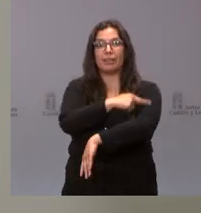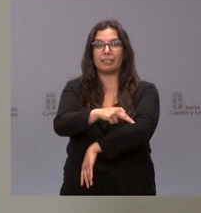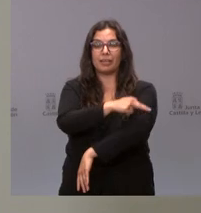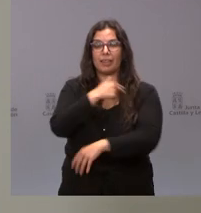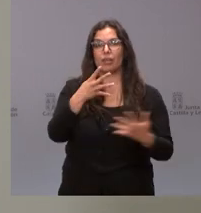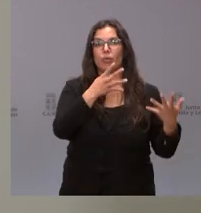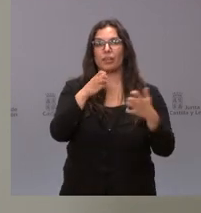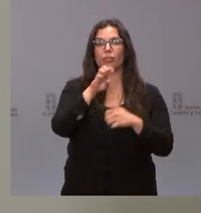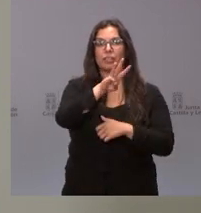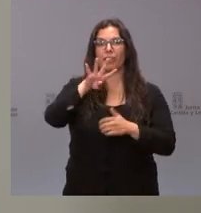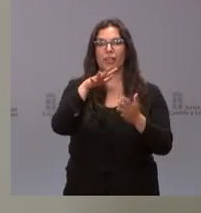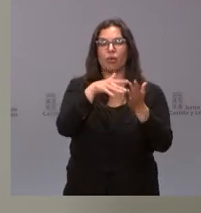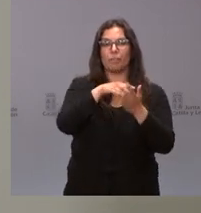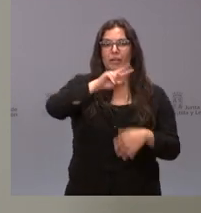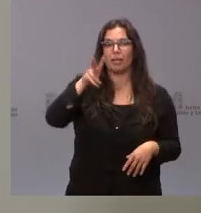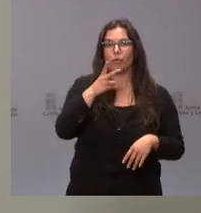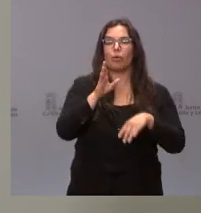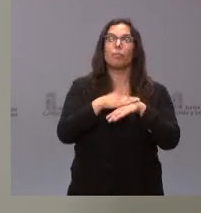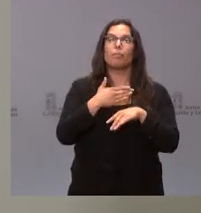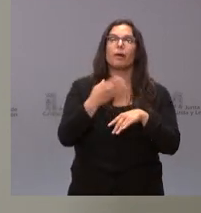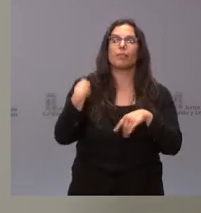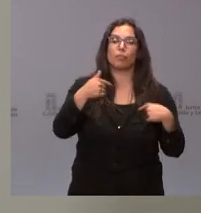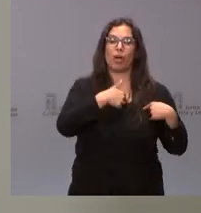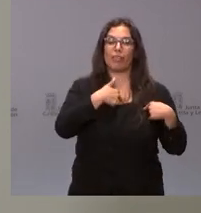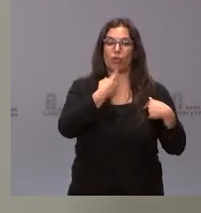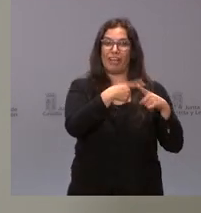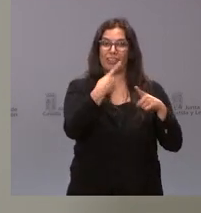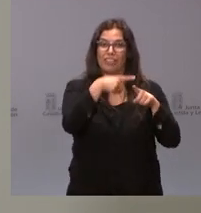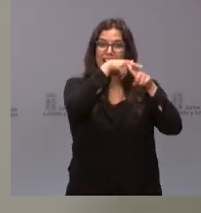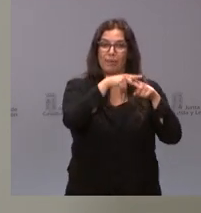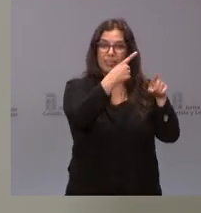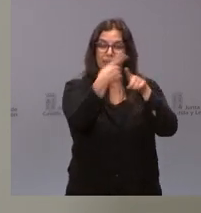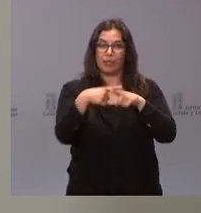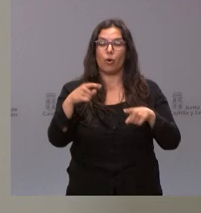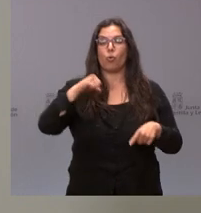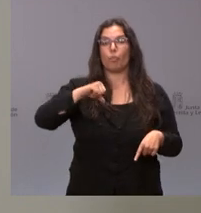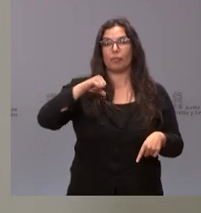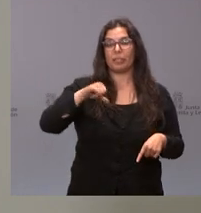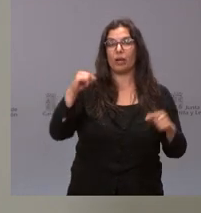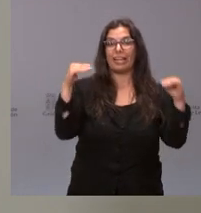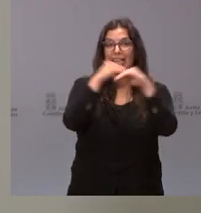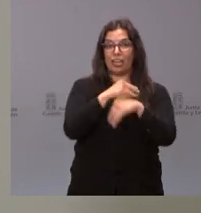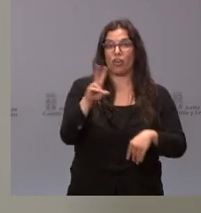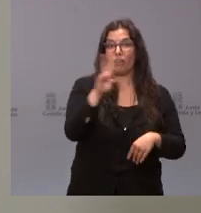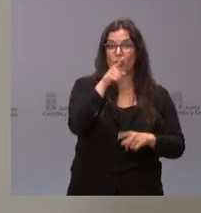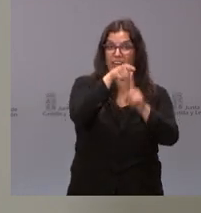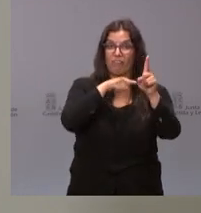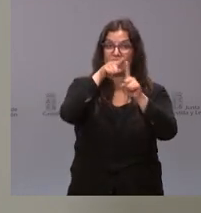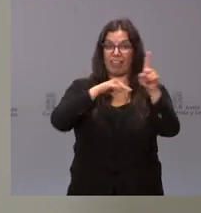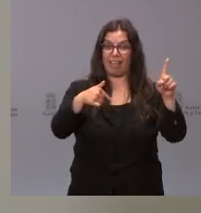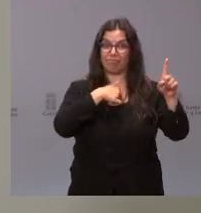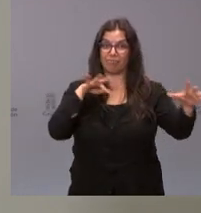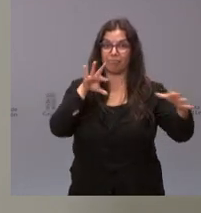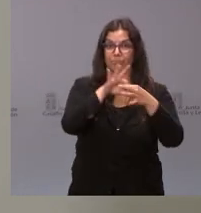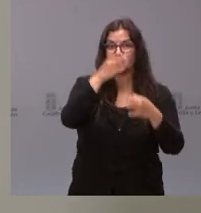935.000 euros para suministros de cardiología en el Hospital Clínico Universitario de Valladolid, que es uno de los centros de referencia y